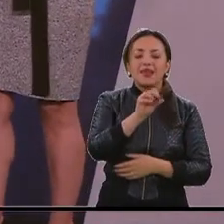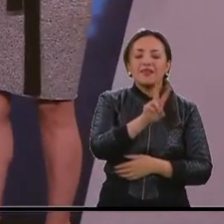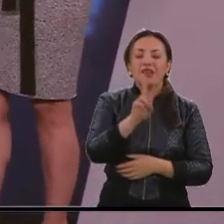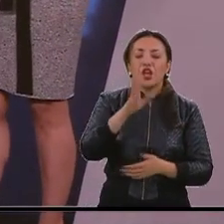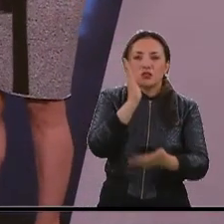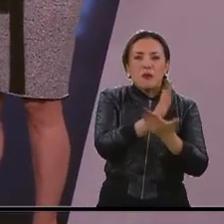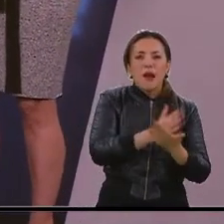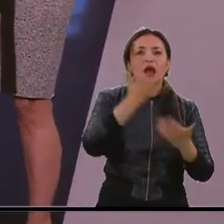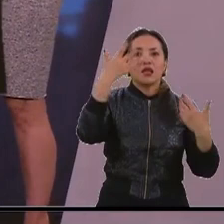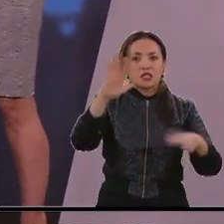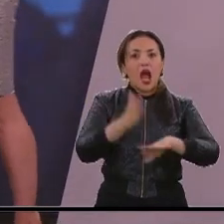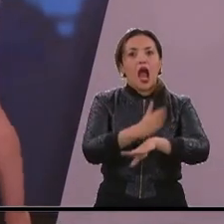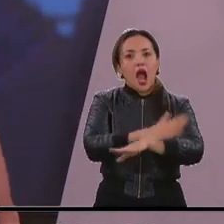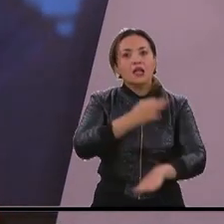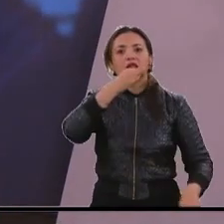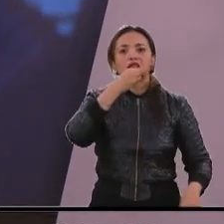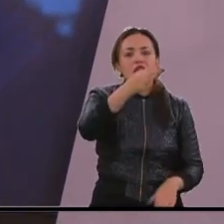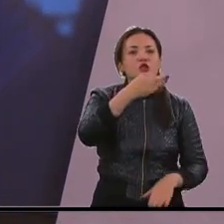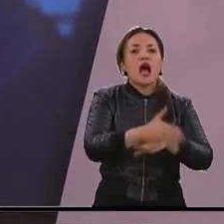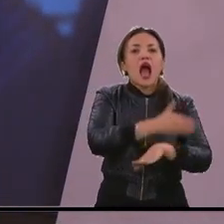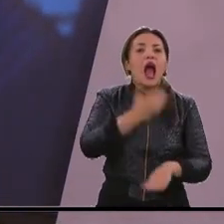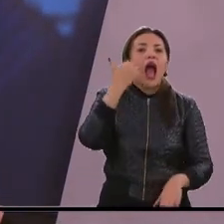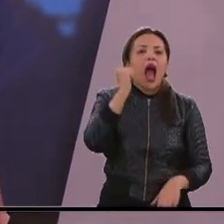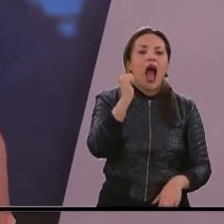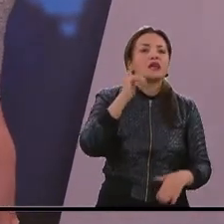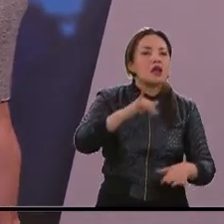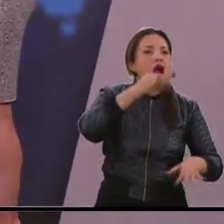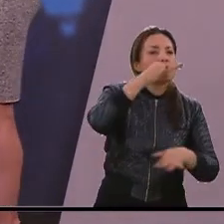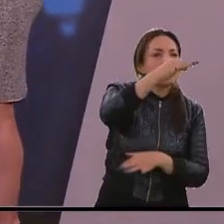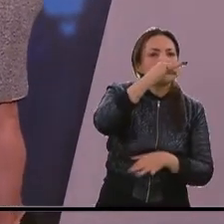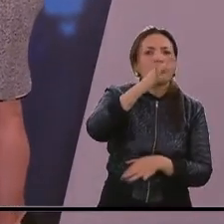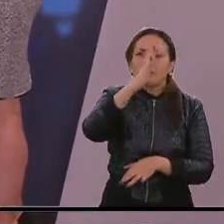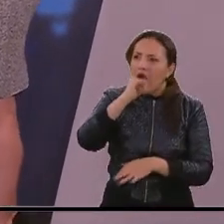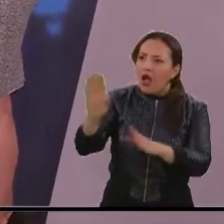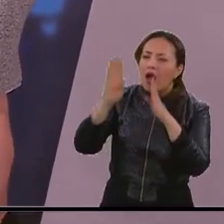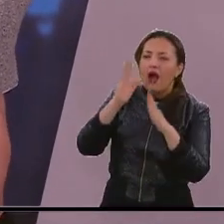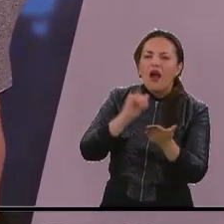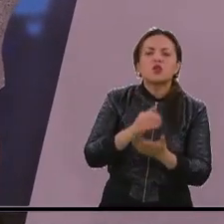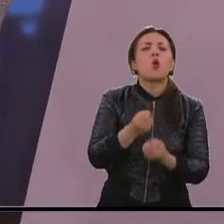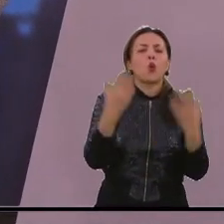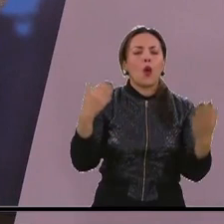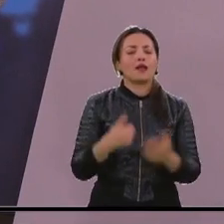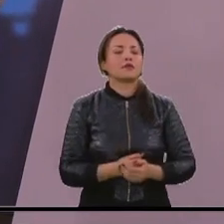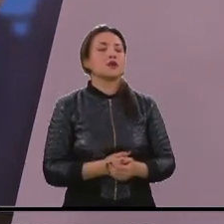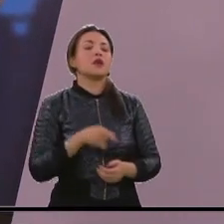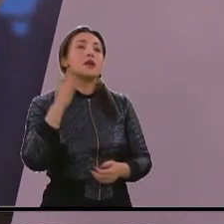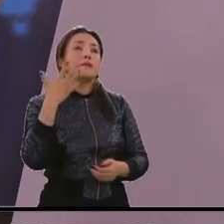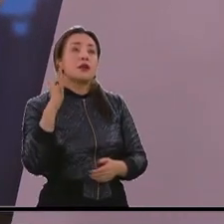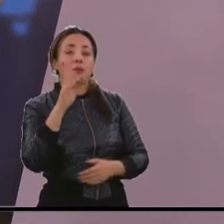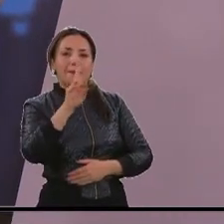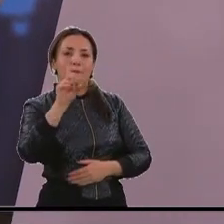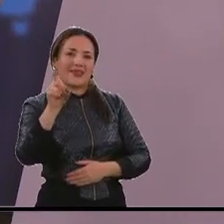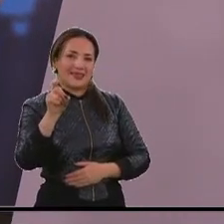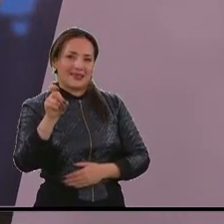tenían instauradas denuncias por parte de las mujeres, de las víctimas. ¿Cuántos fueron, Yamile? Son al menos 26 y esta